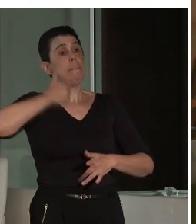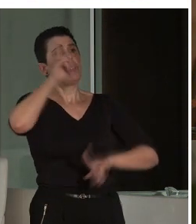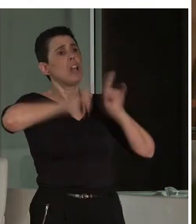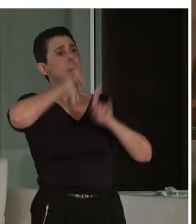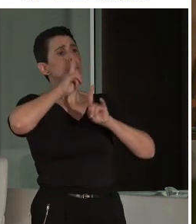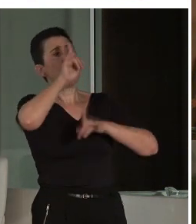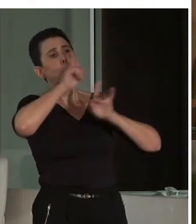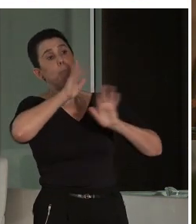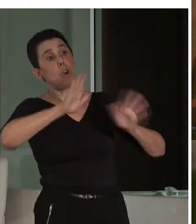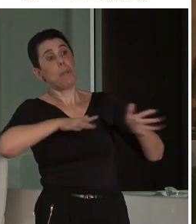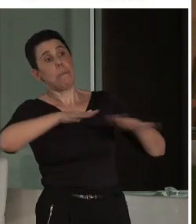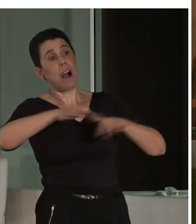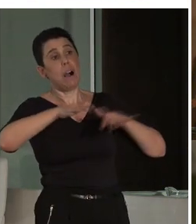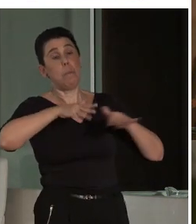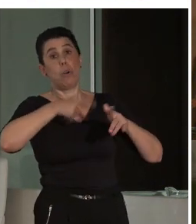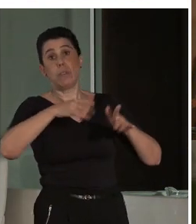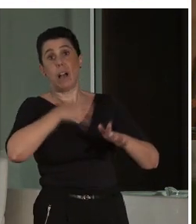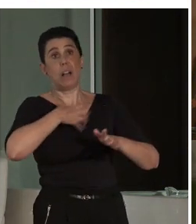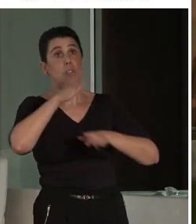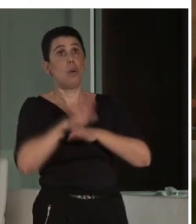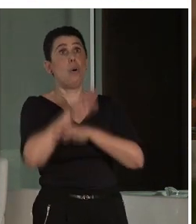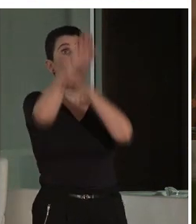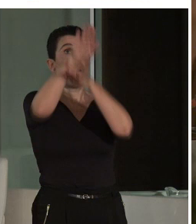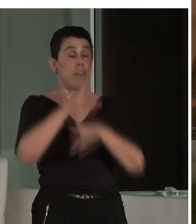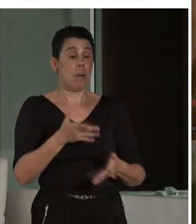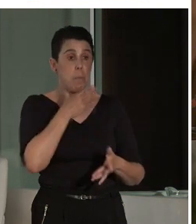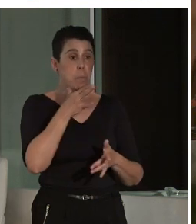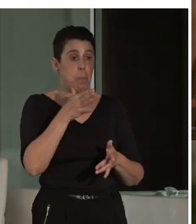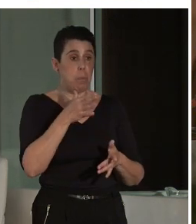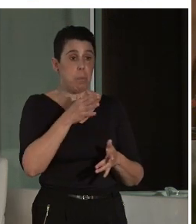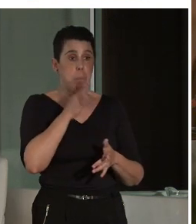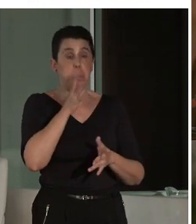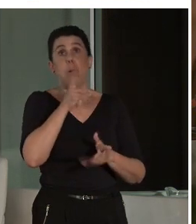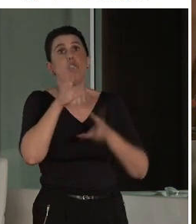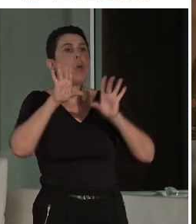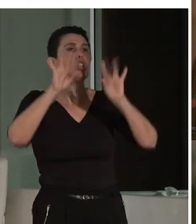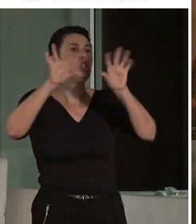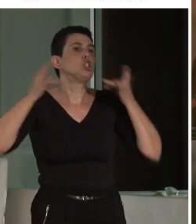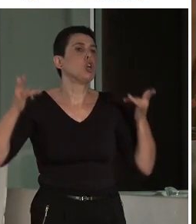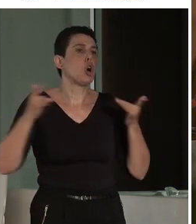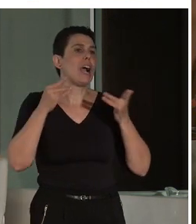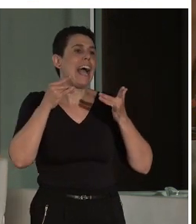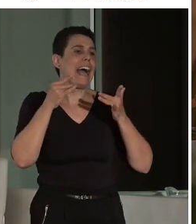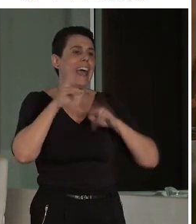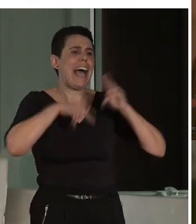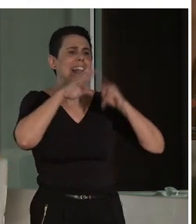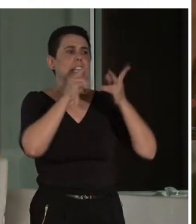quizás por no afectar arquitectónicamente al lugar. Por ejemplo,